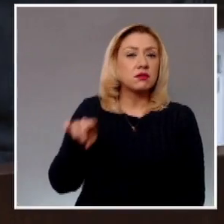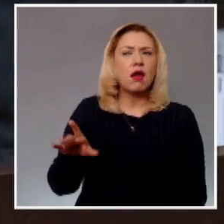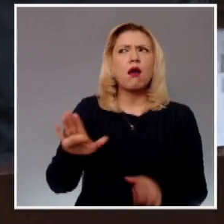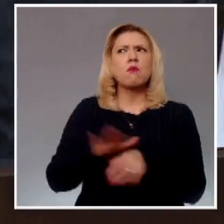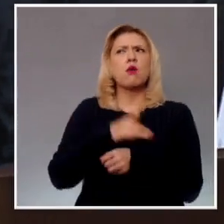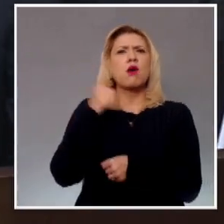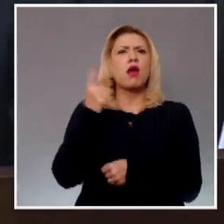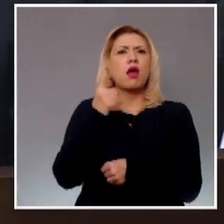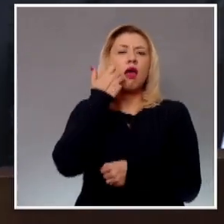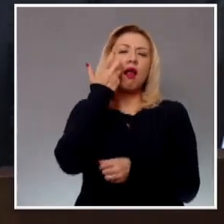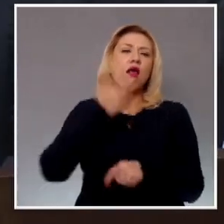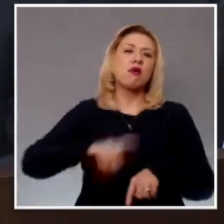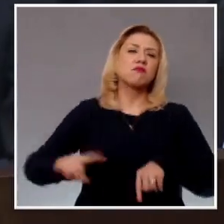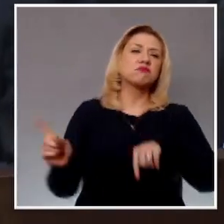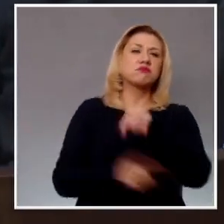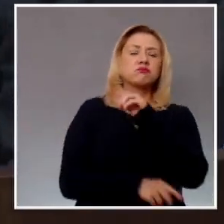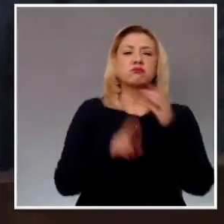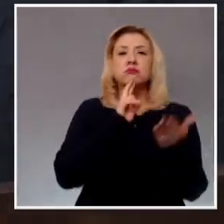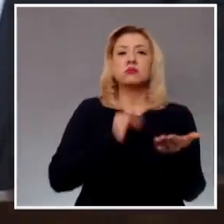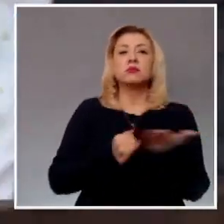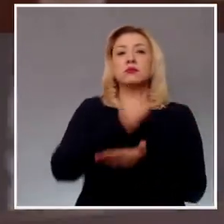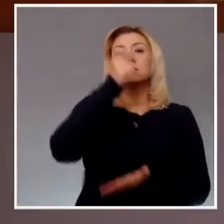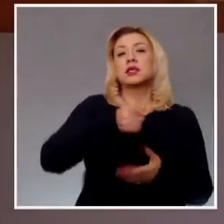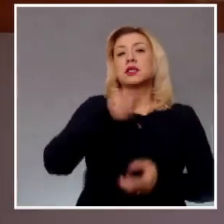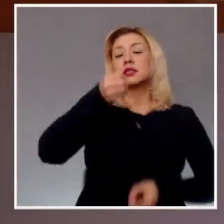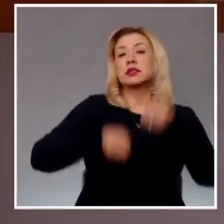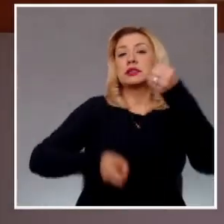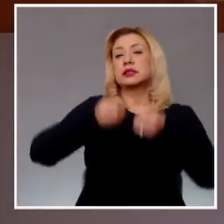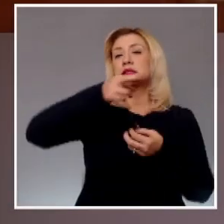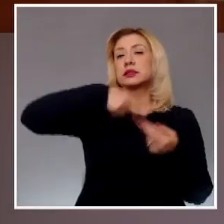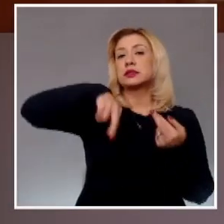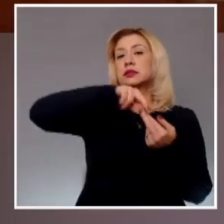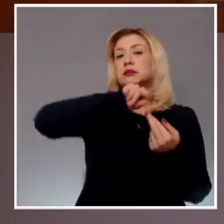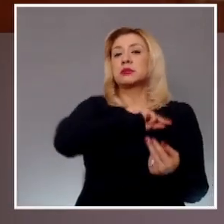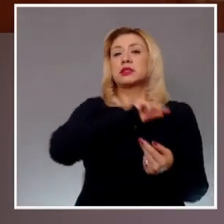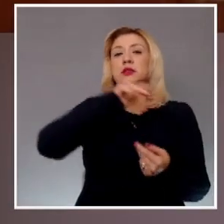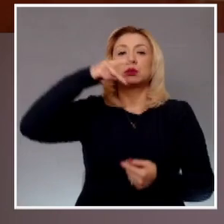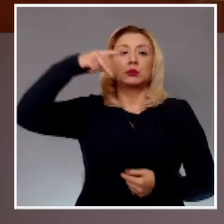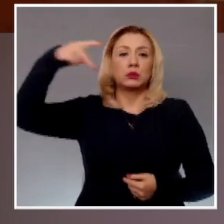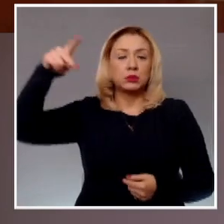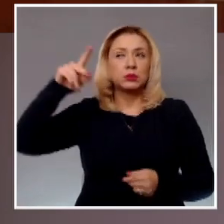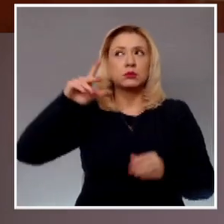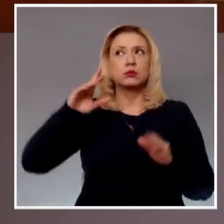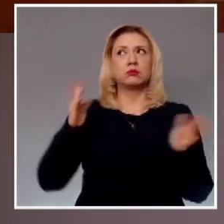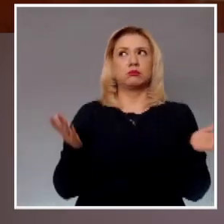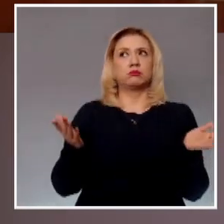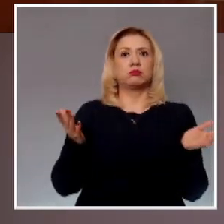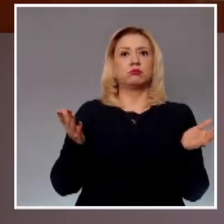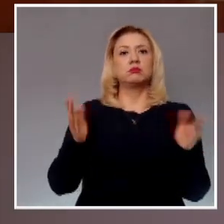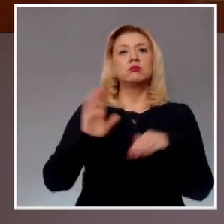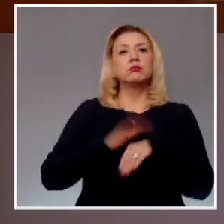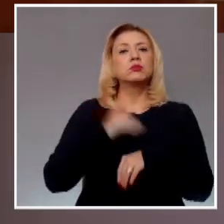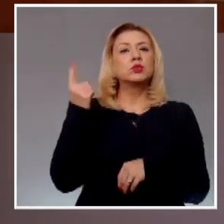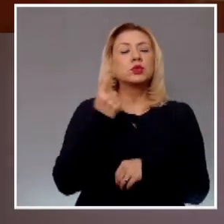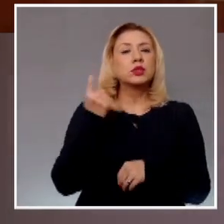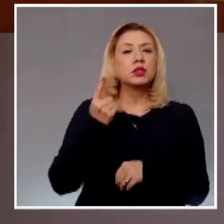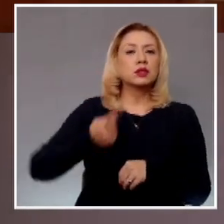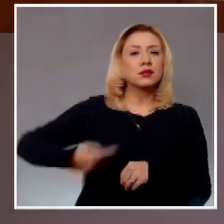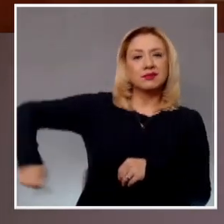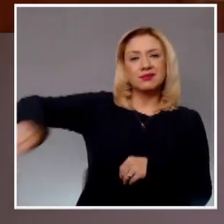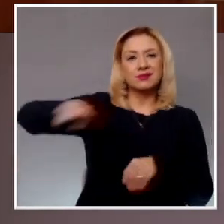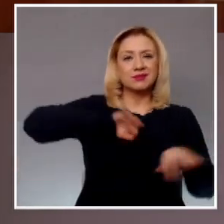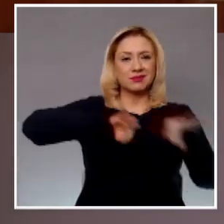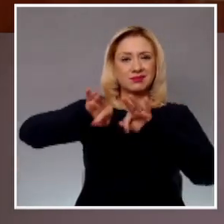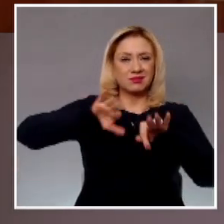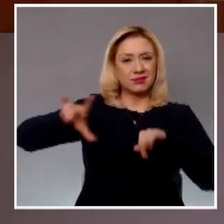de la sala regional especializada. El proyecto propone confirmar que la mandataria y los funcionarios involucrados incurrieron